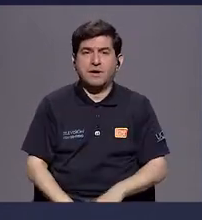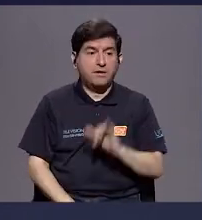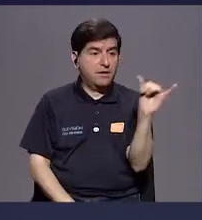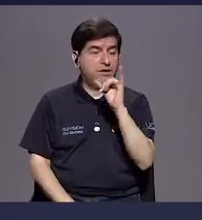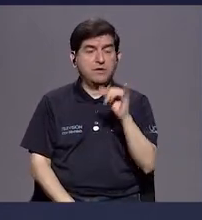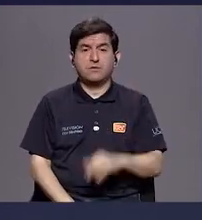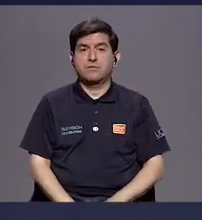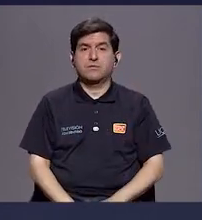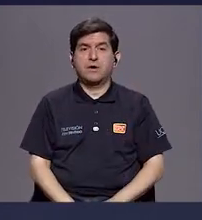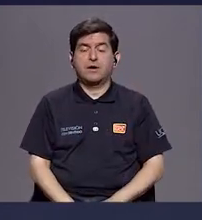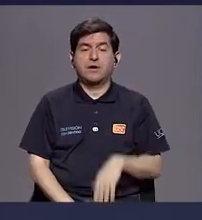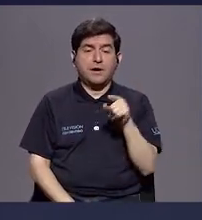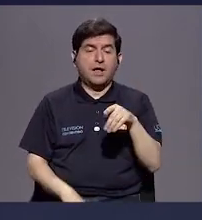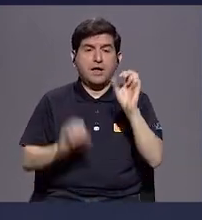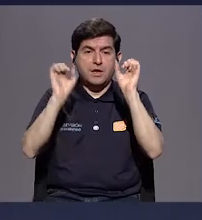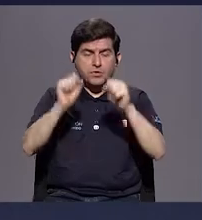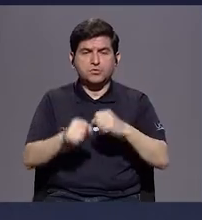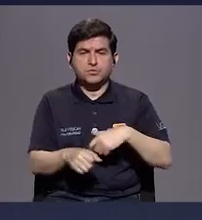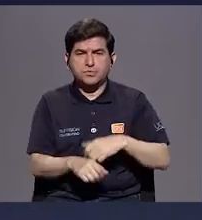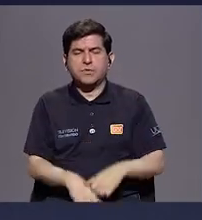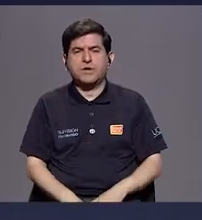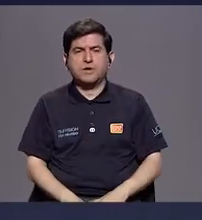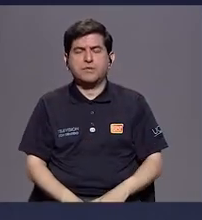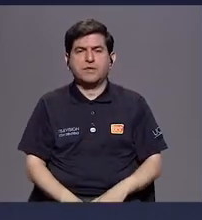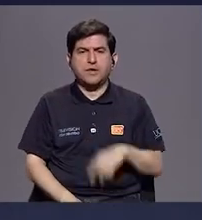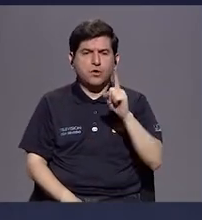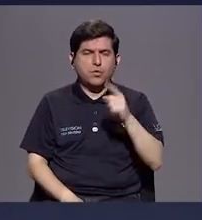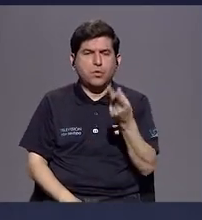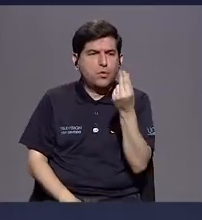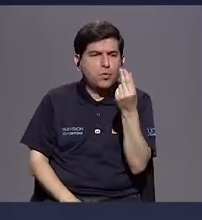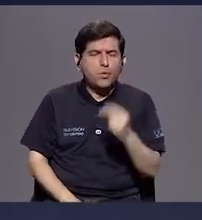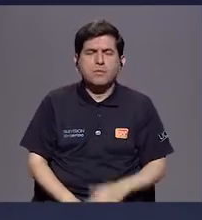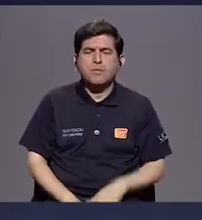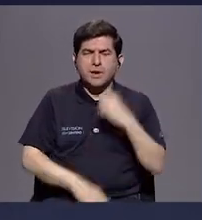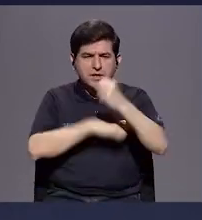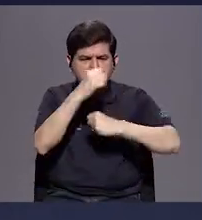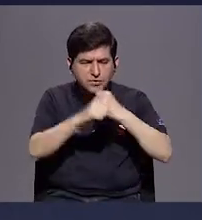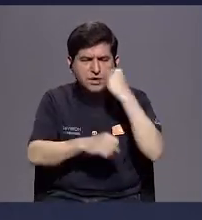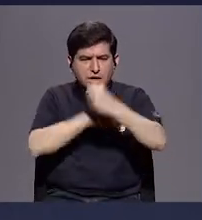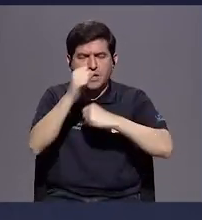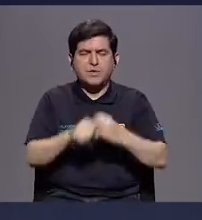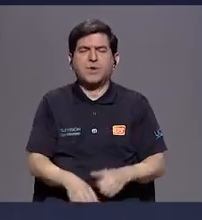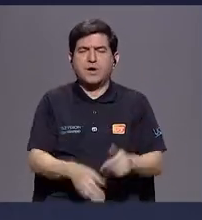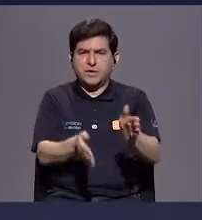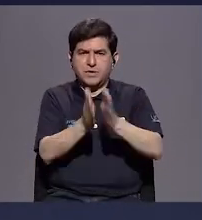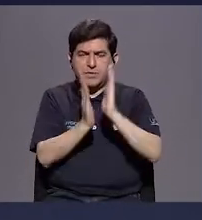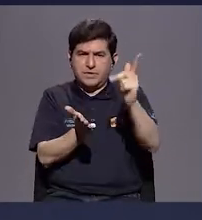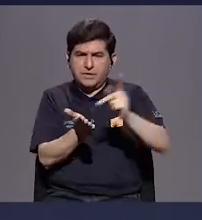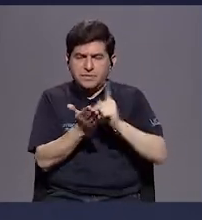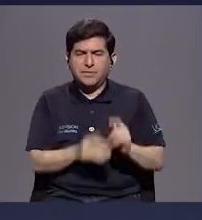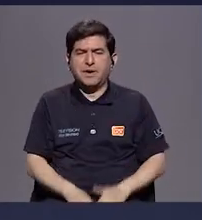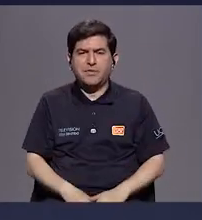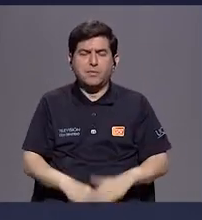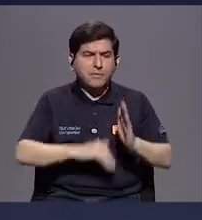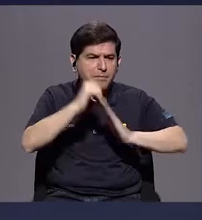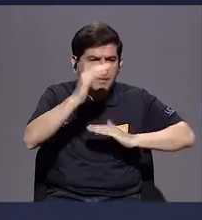qué forma va a estar cobrando mediante una tasa o precios anualmente un mantenimiento, un mejoramiento de la construcción de aceras